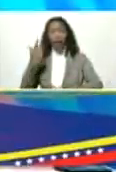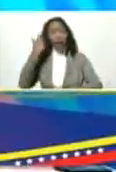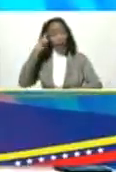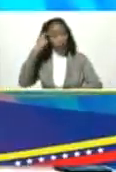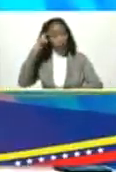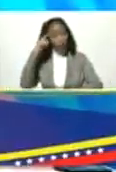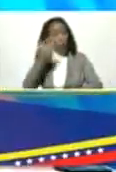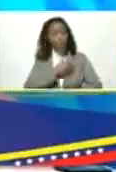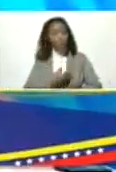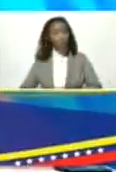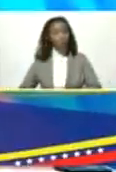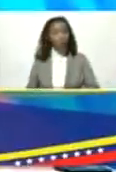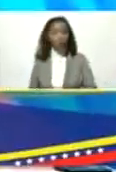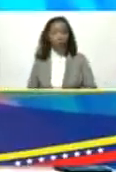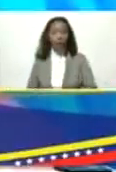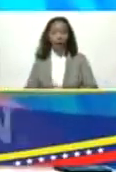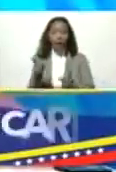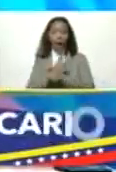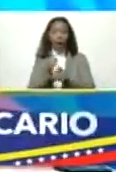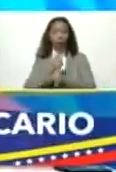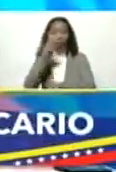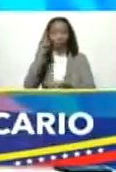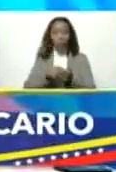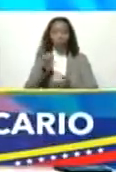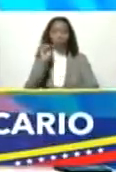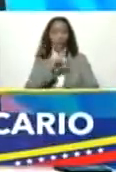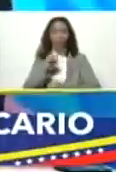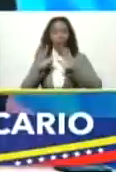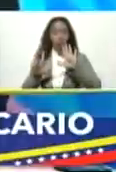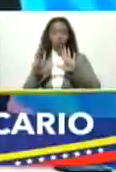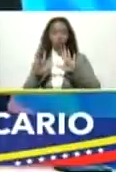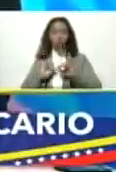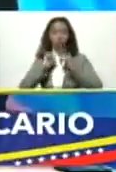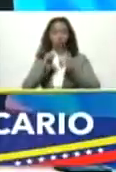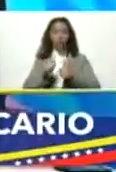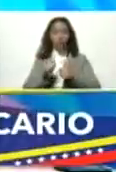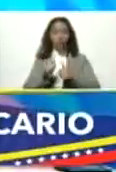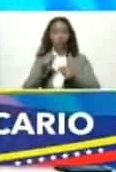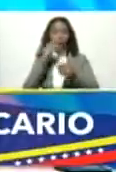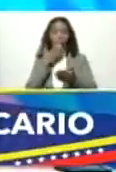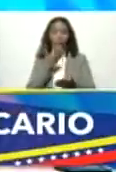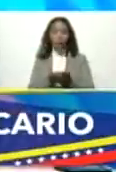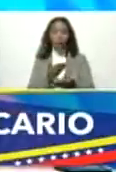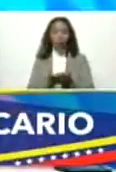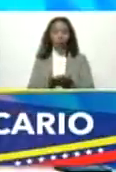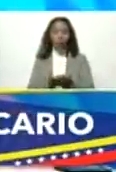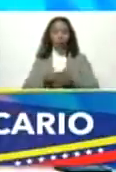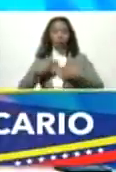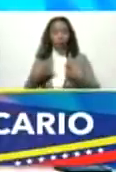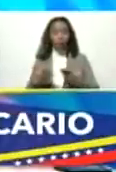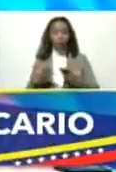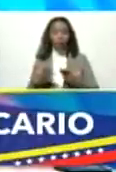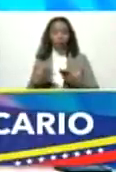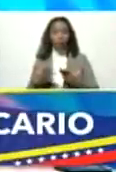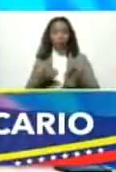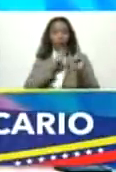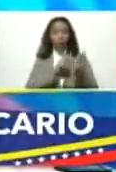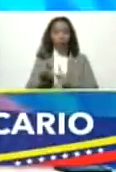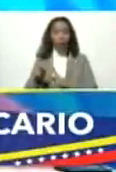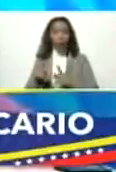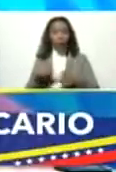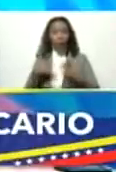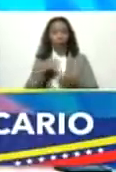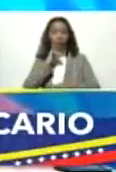presidente en agosto del dos mil dieciocho el inicio de la propuesta y del plan que